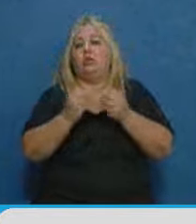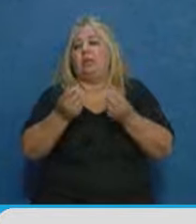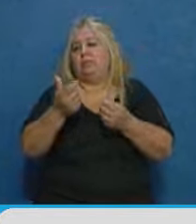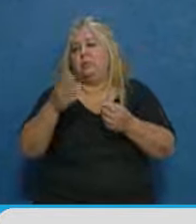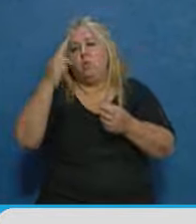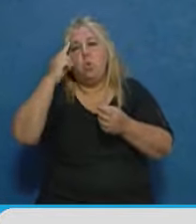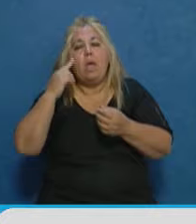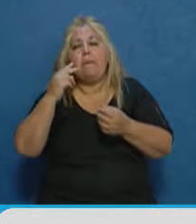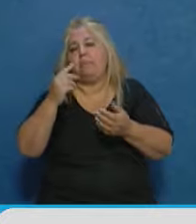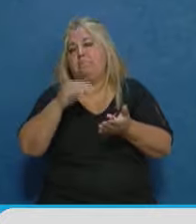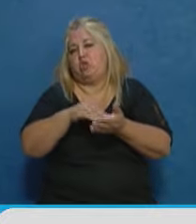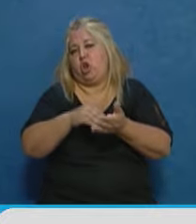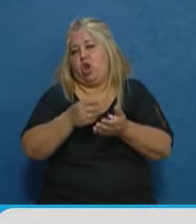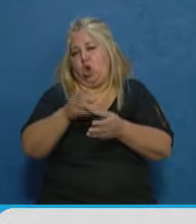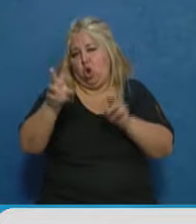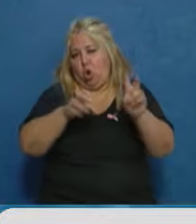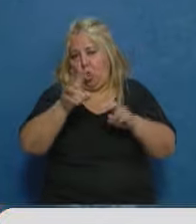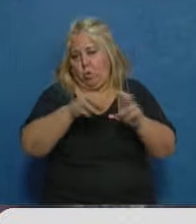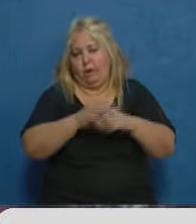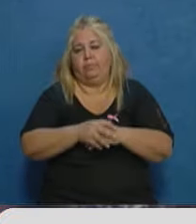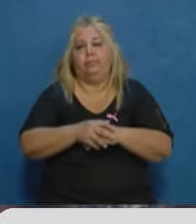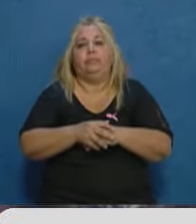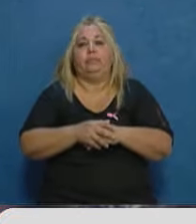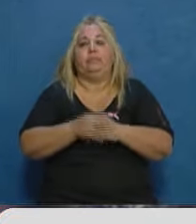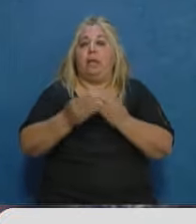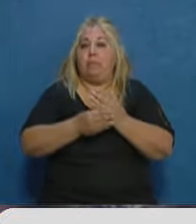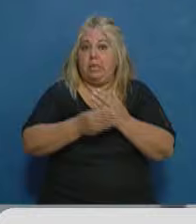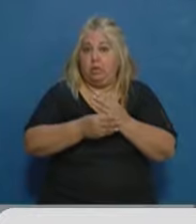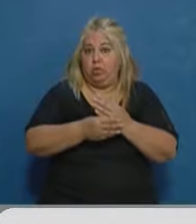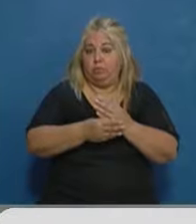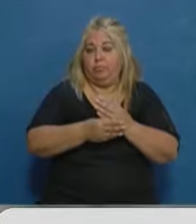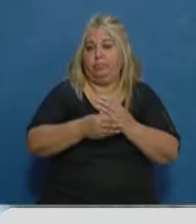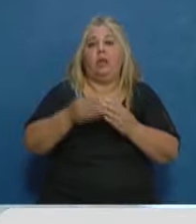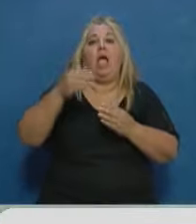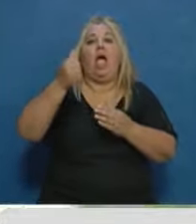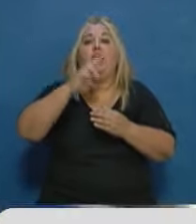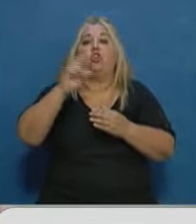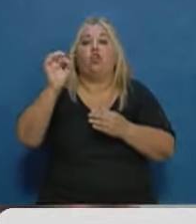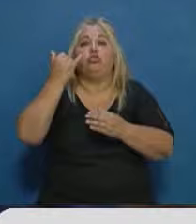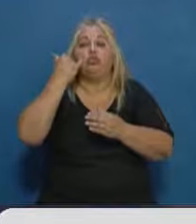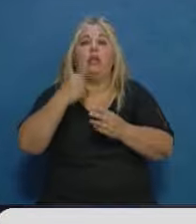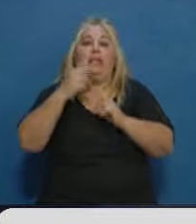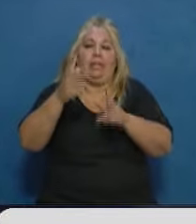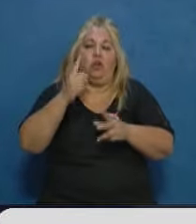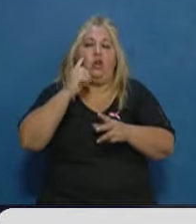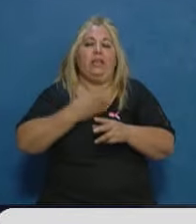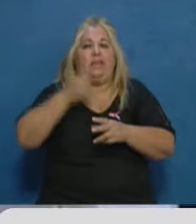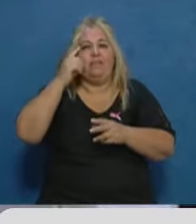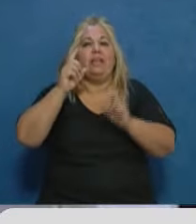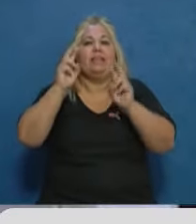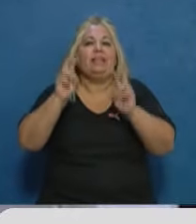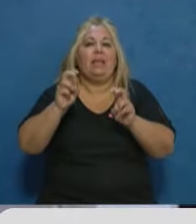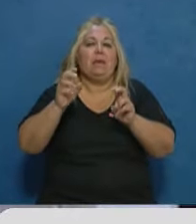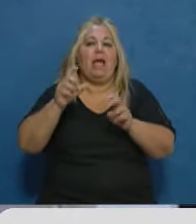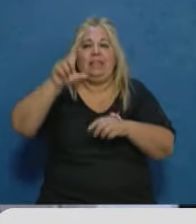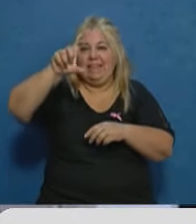El ministro de Desarrollo Social, Daniel Arroyo, se refirió a esta cuestión, al IFE. Y también adelantó algo de la tarjeta alimentar que